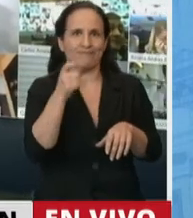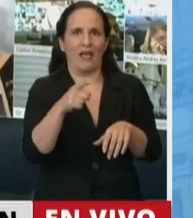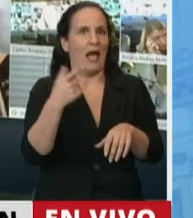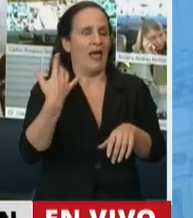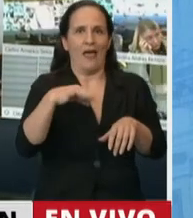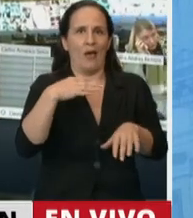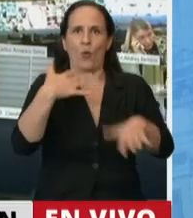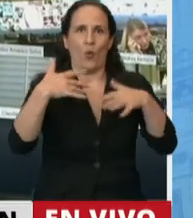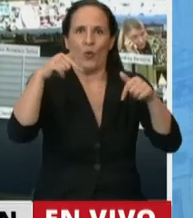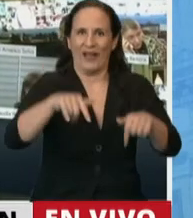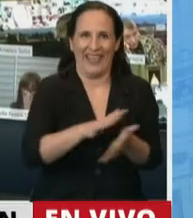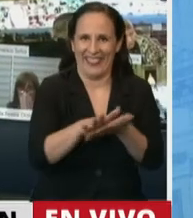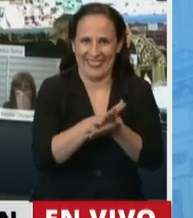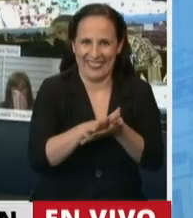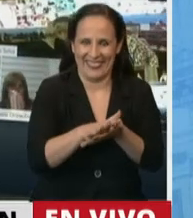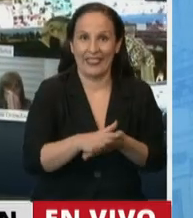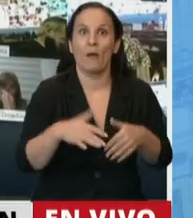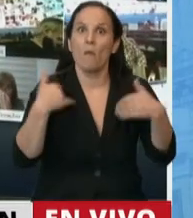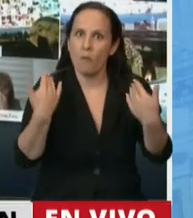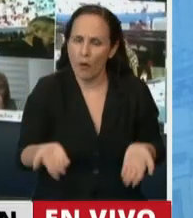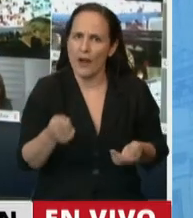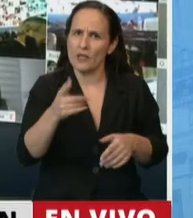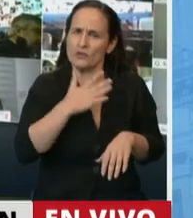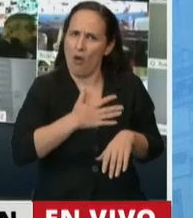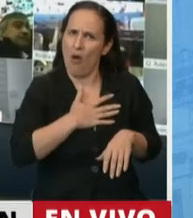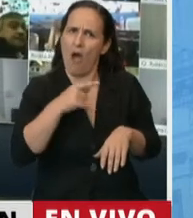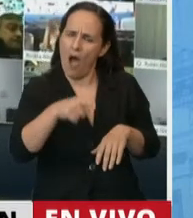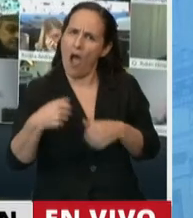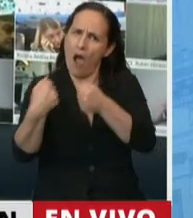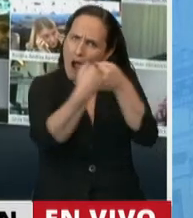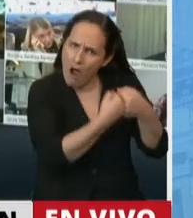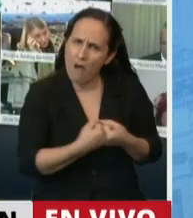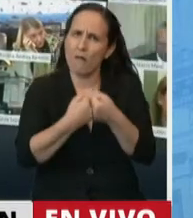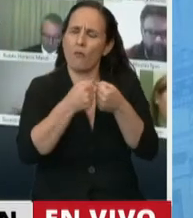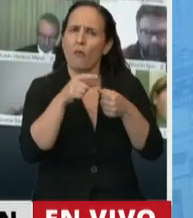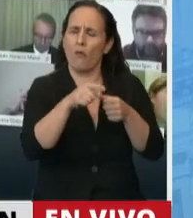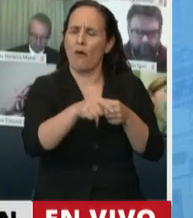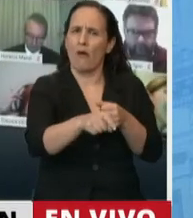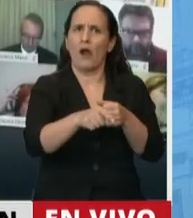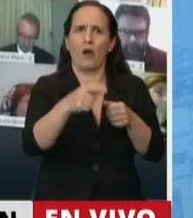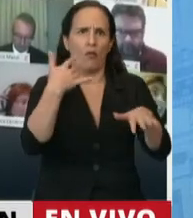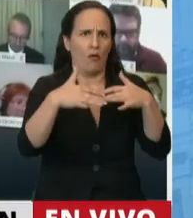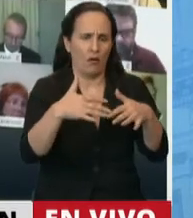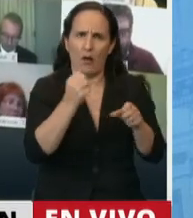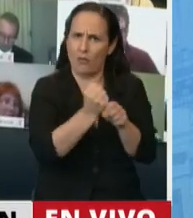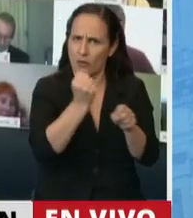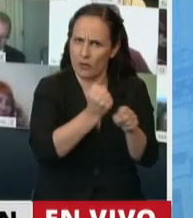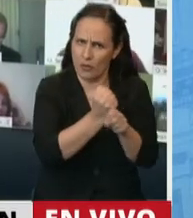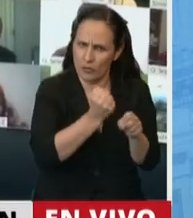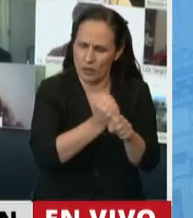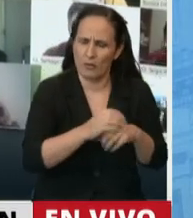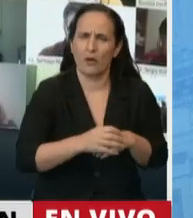Por esto celebro la celeridad y el grado de consenso con que se ha tratado el tema y coincido